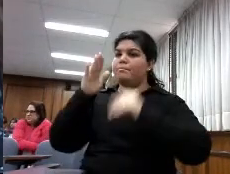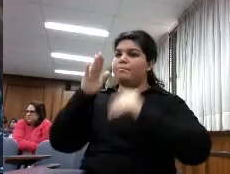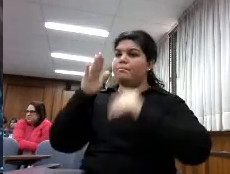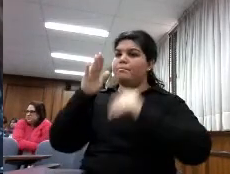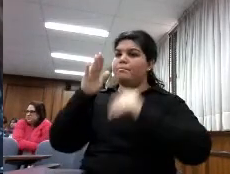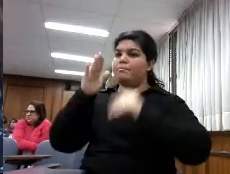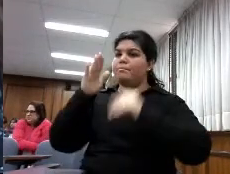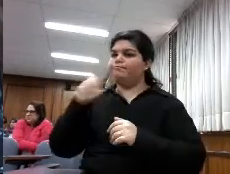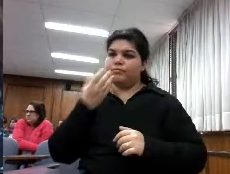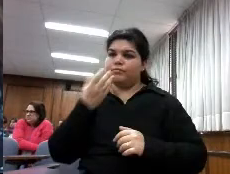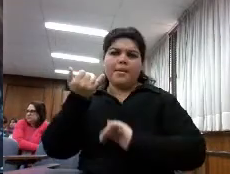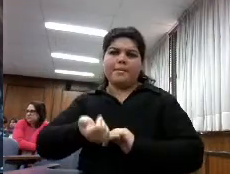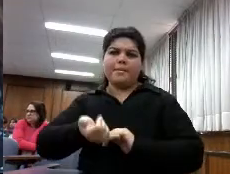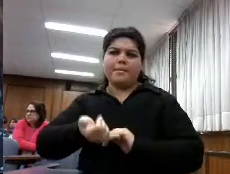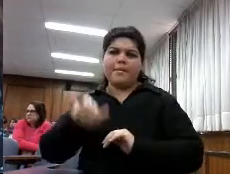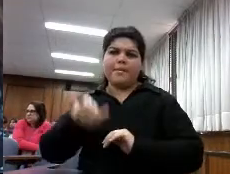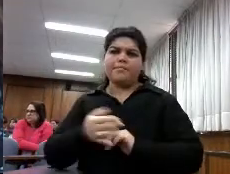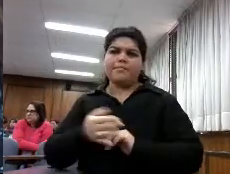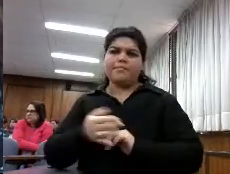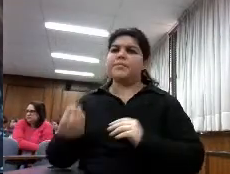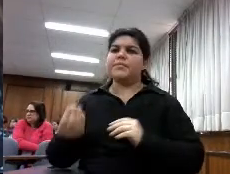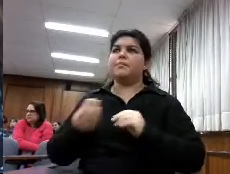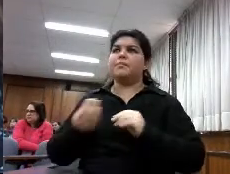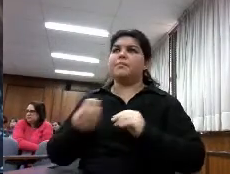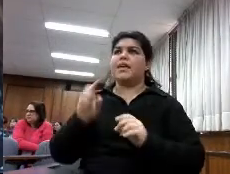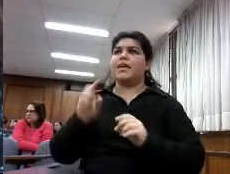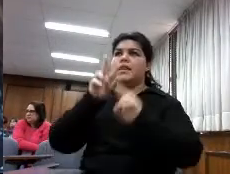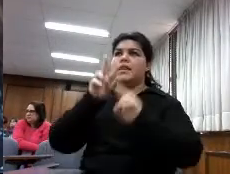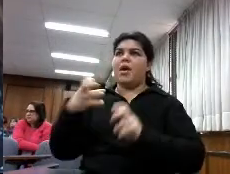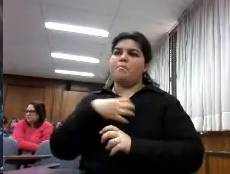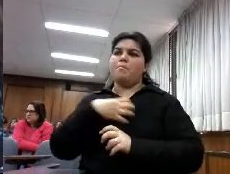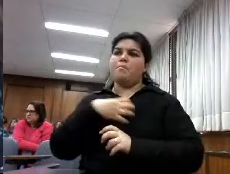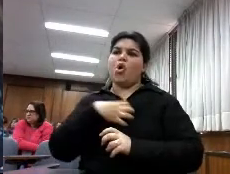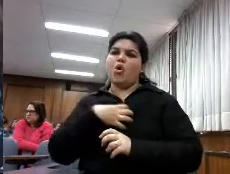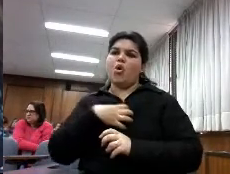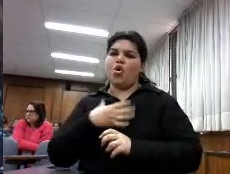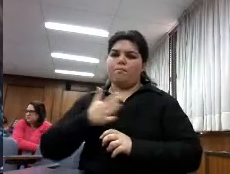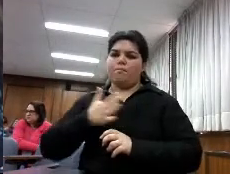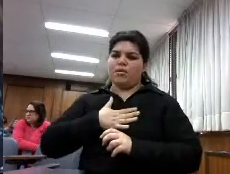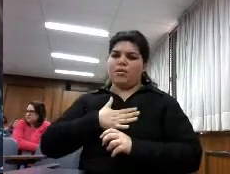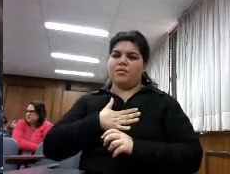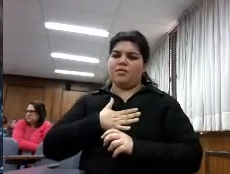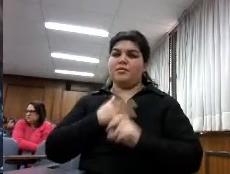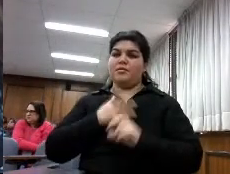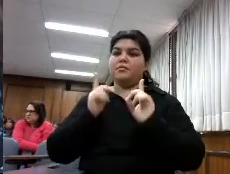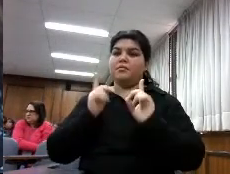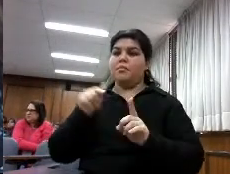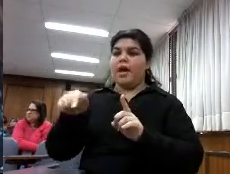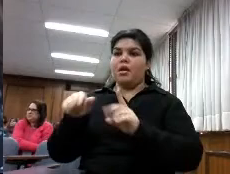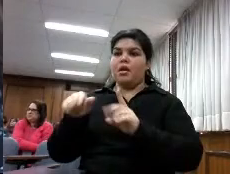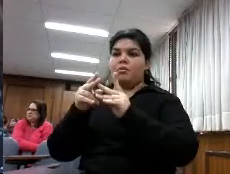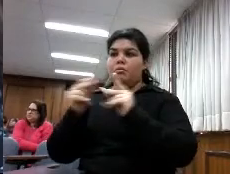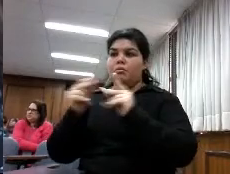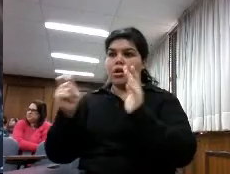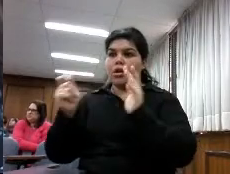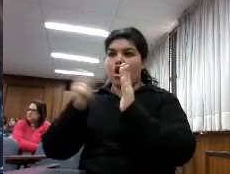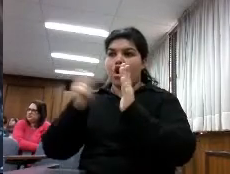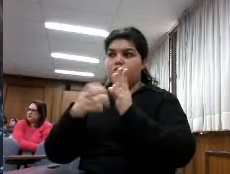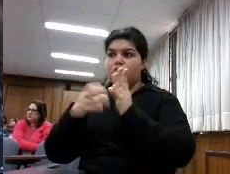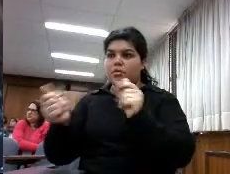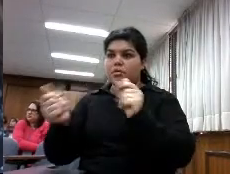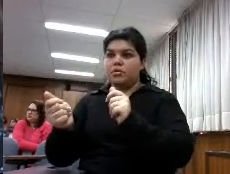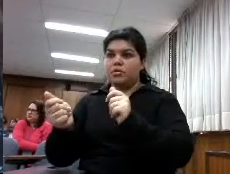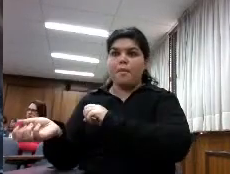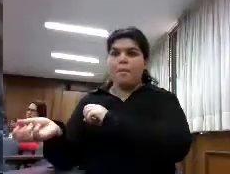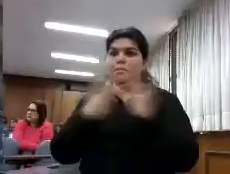un problema excesivamente propietario ¿qué quiere decir? Overdrive por ejemplo pues no te permite mover tus libros de su plataforma